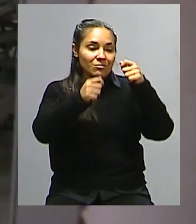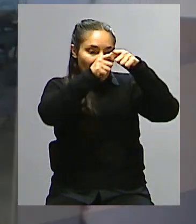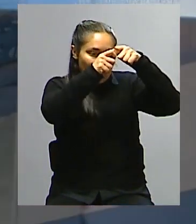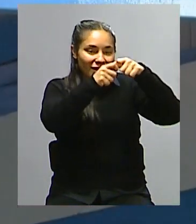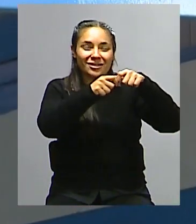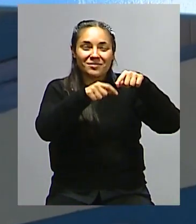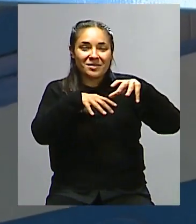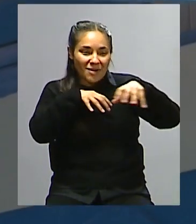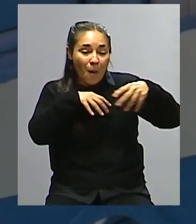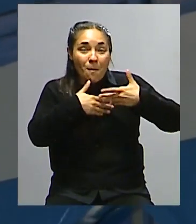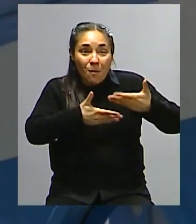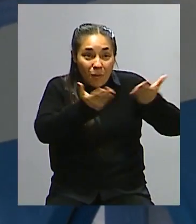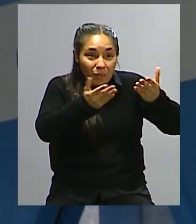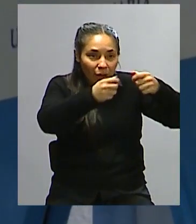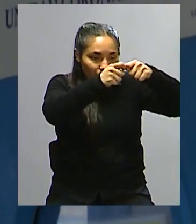estado.